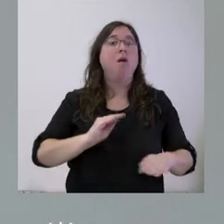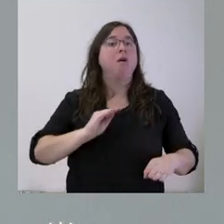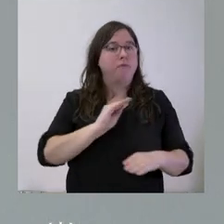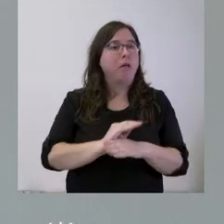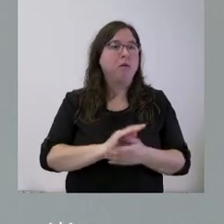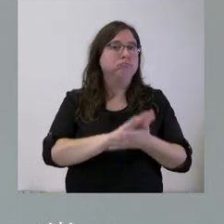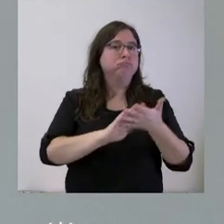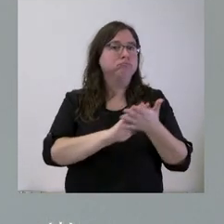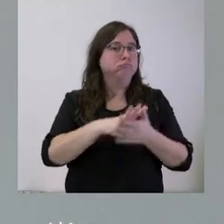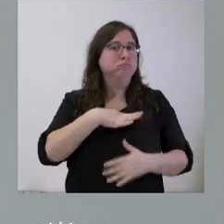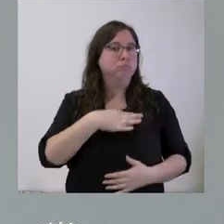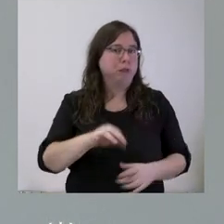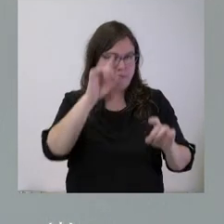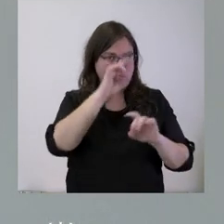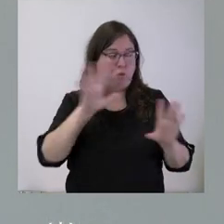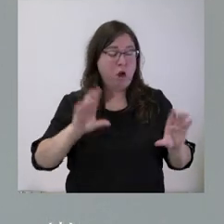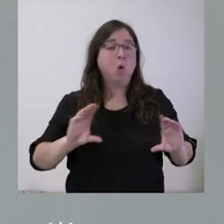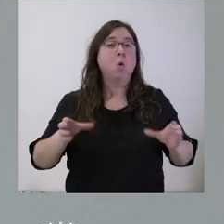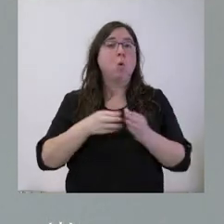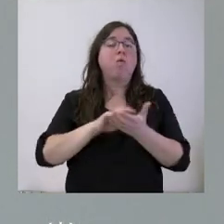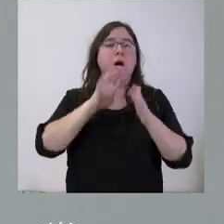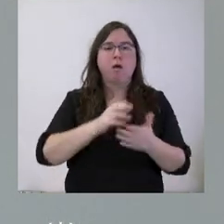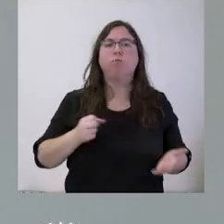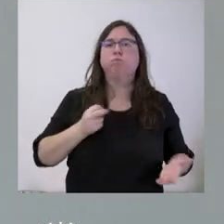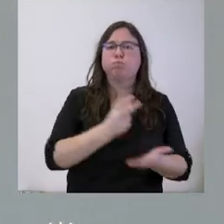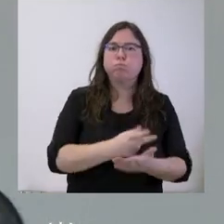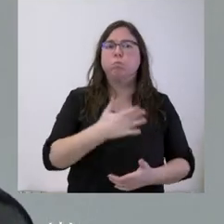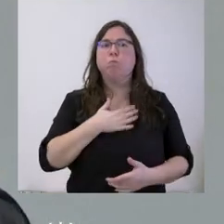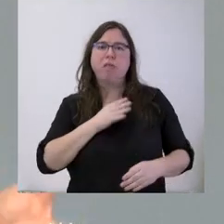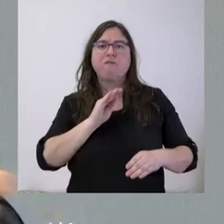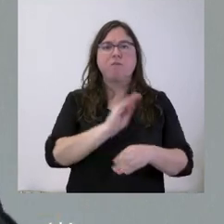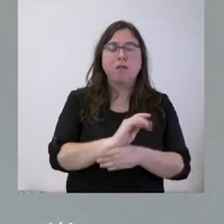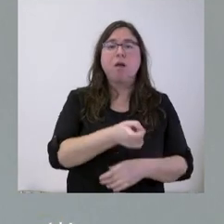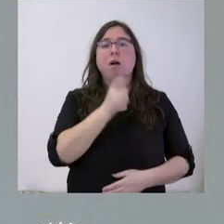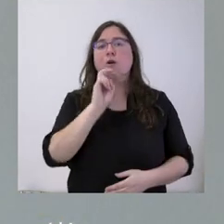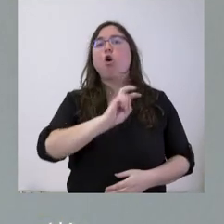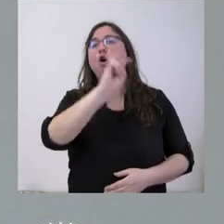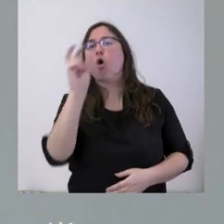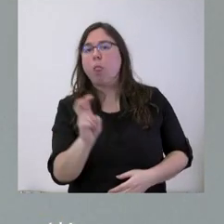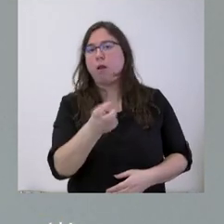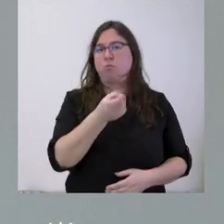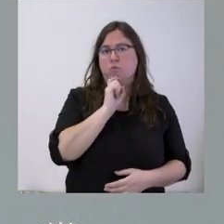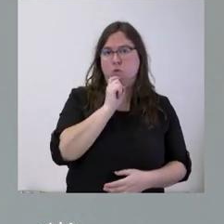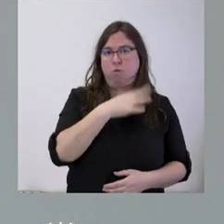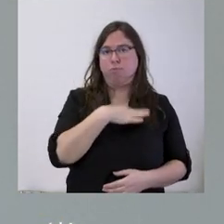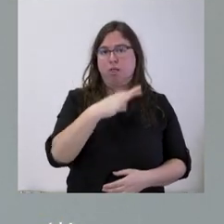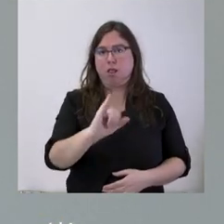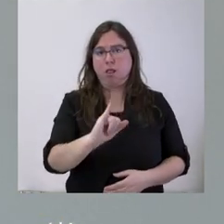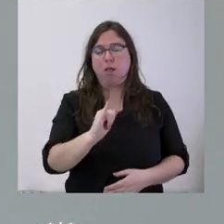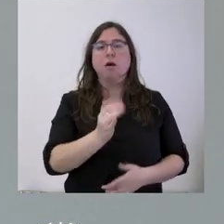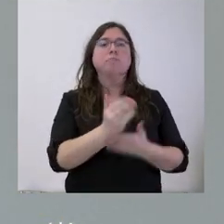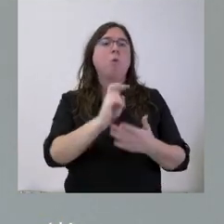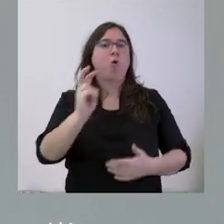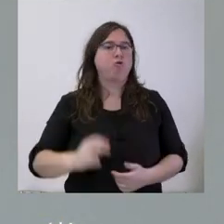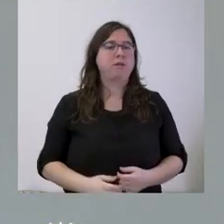dispuesto a hablar. Por supuesto que la Junta puede aportar una financiación. Vamos a ver con qué otras financiaciones se cuenta de otras partes.